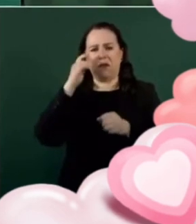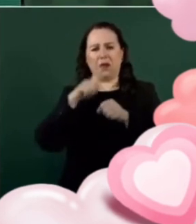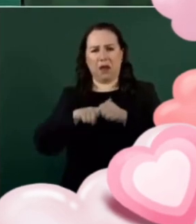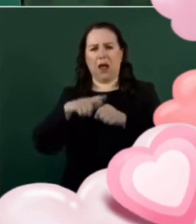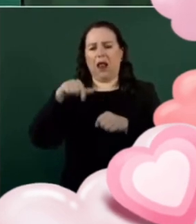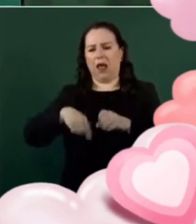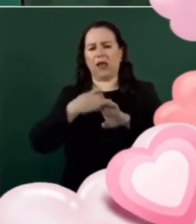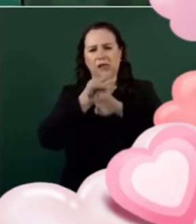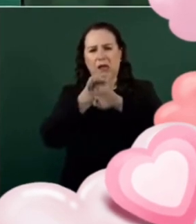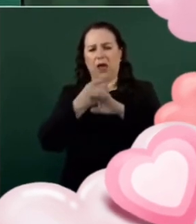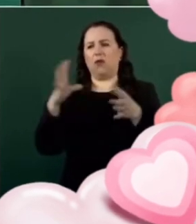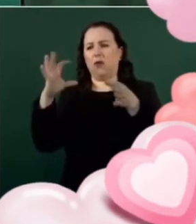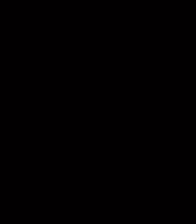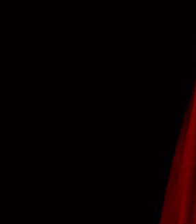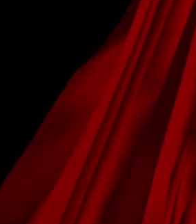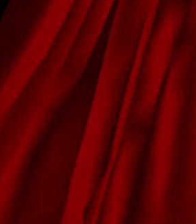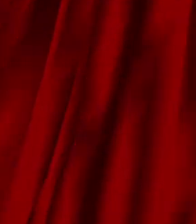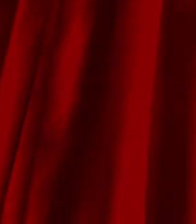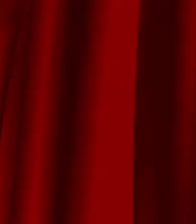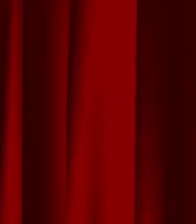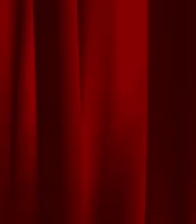Andrés Manuel López Obrador. ¡Gracias! ¡Gracias!